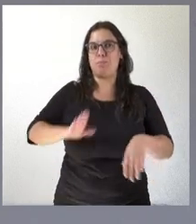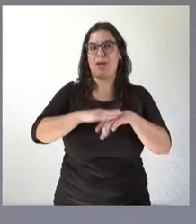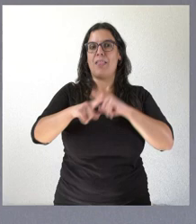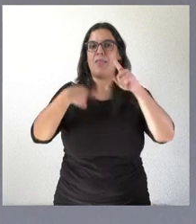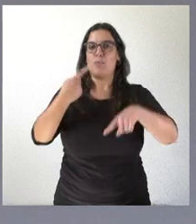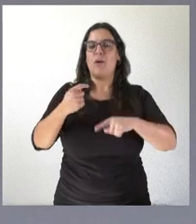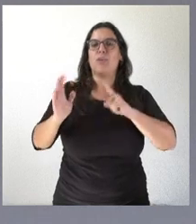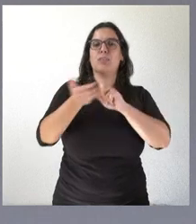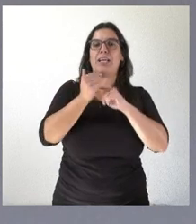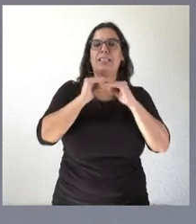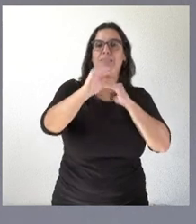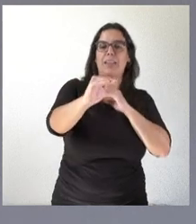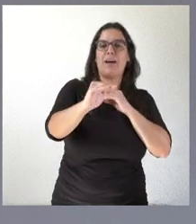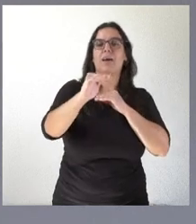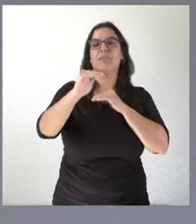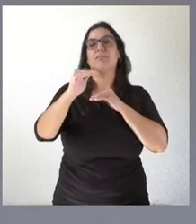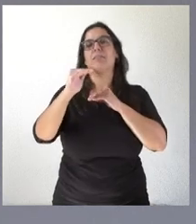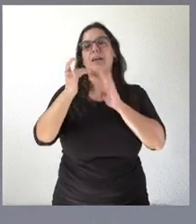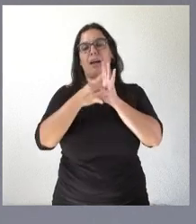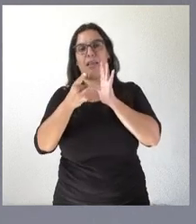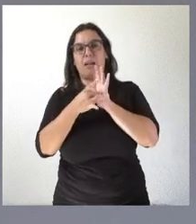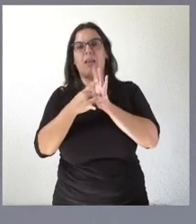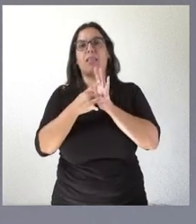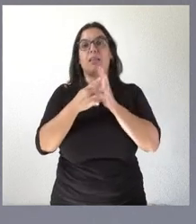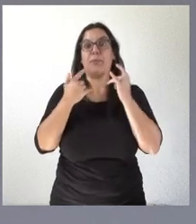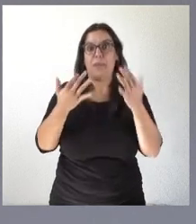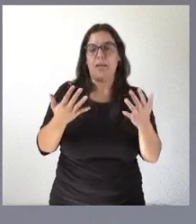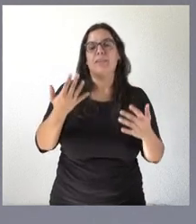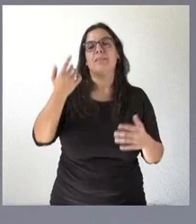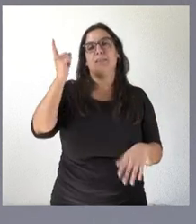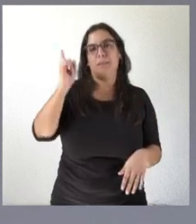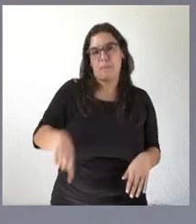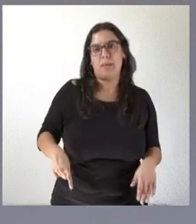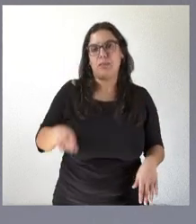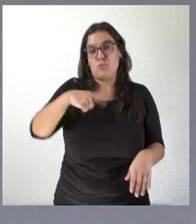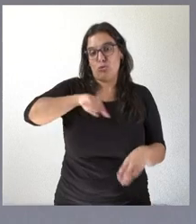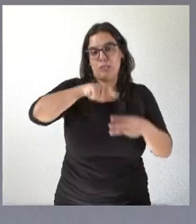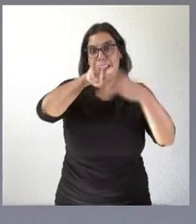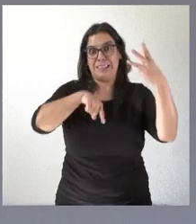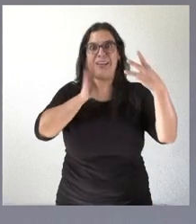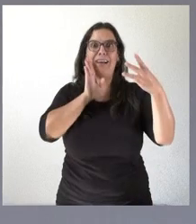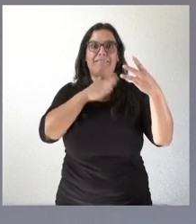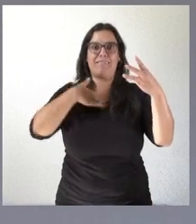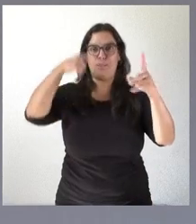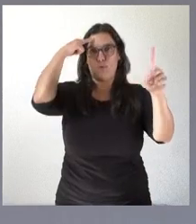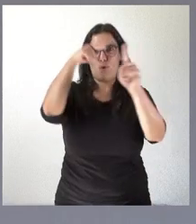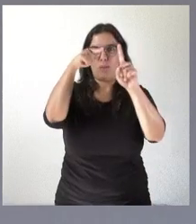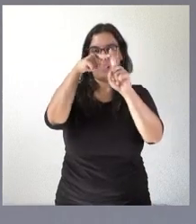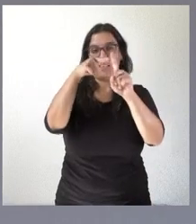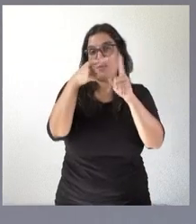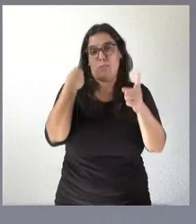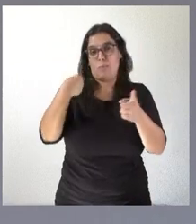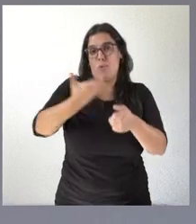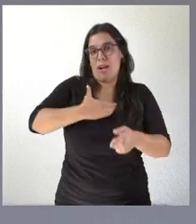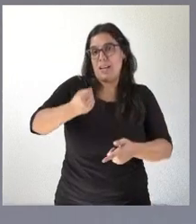esa permanencia y esa calidad amén de esa agilidad que pretendemos y que tanto nos demandan nuestros alcaldes